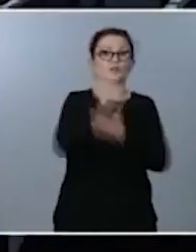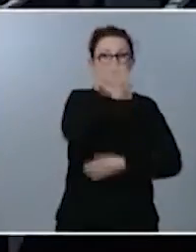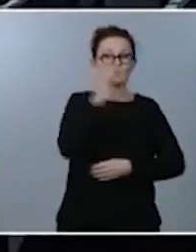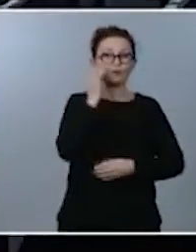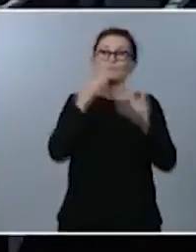con la aportación con aportación